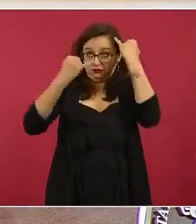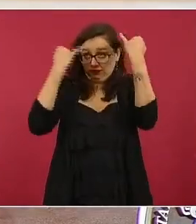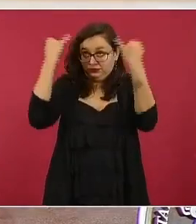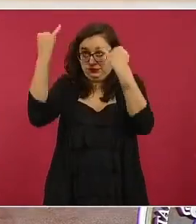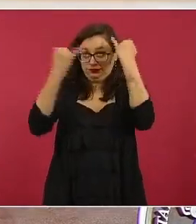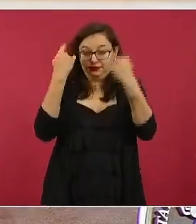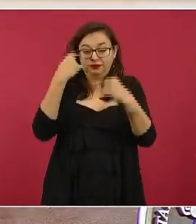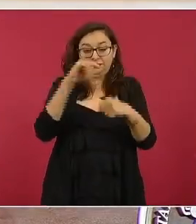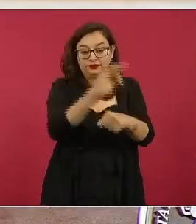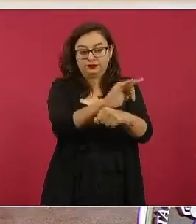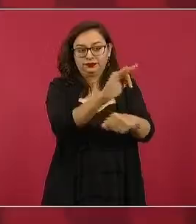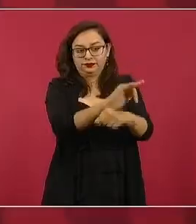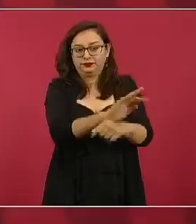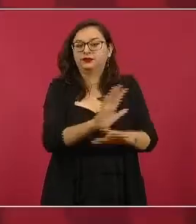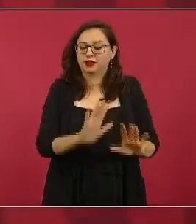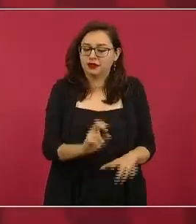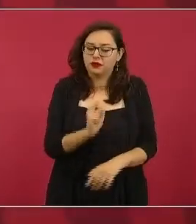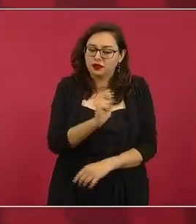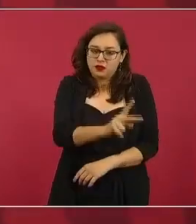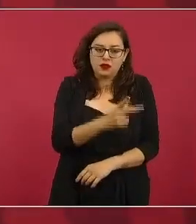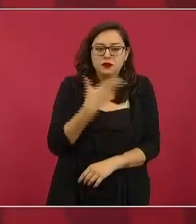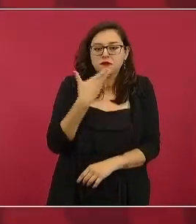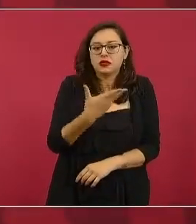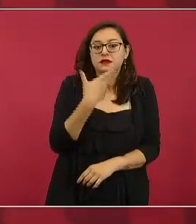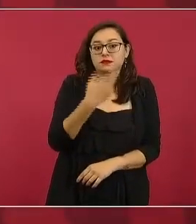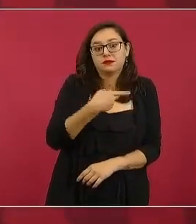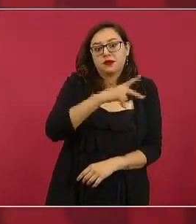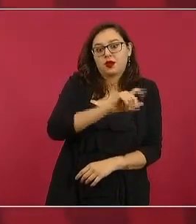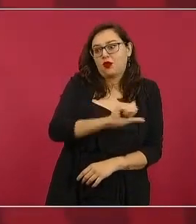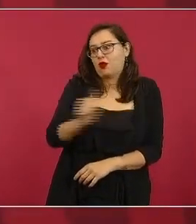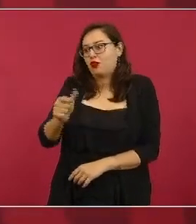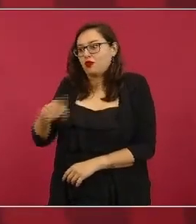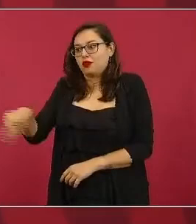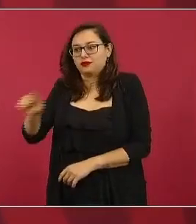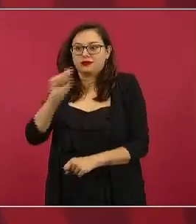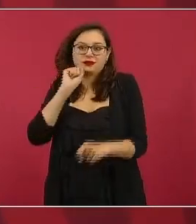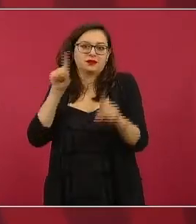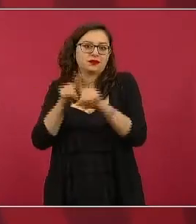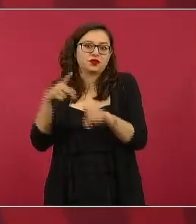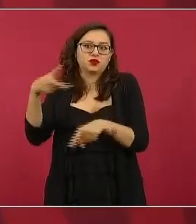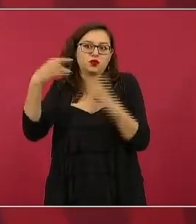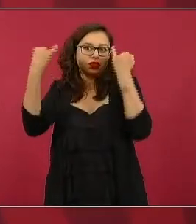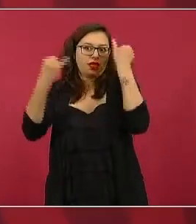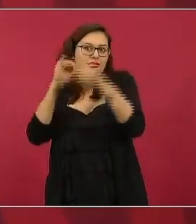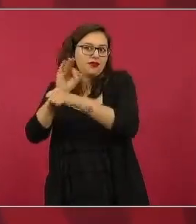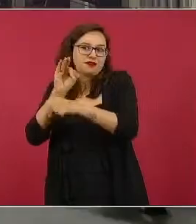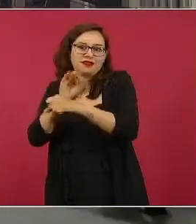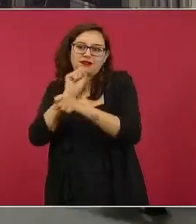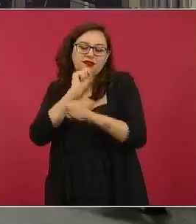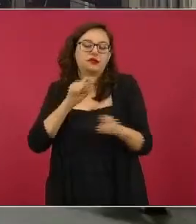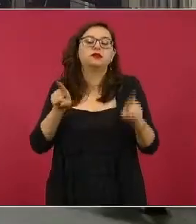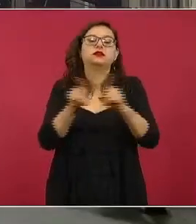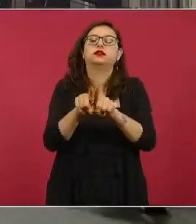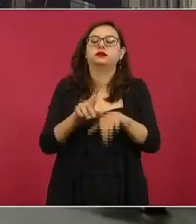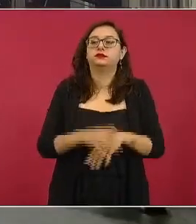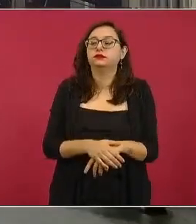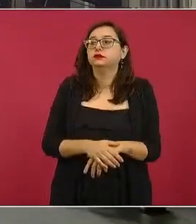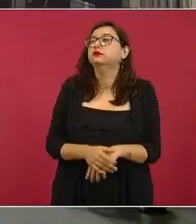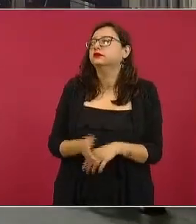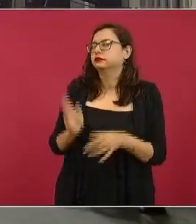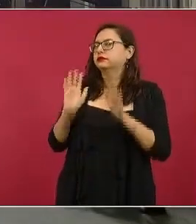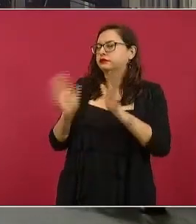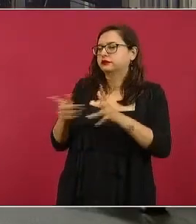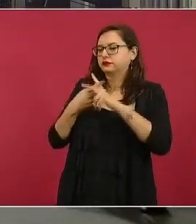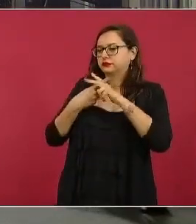tiene sus argumentos o razones si se abre una carpeta de investigación por el tema del